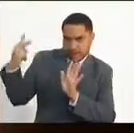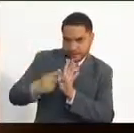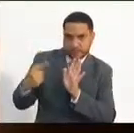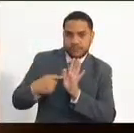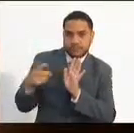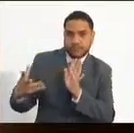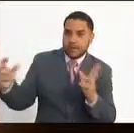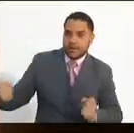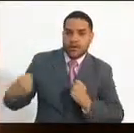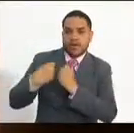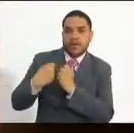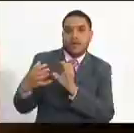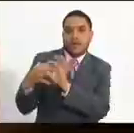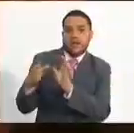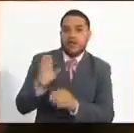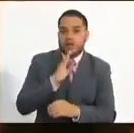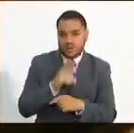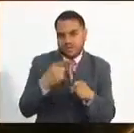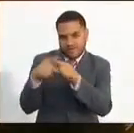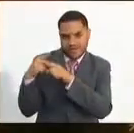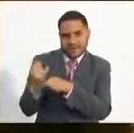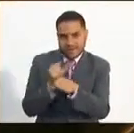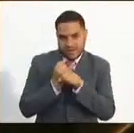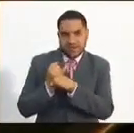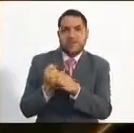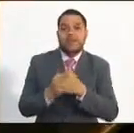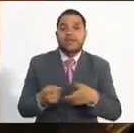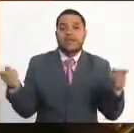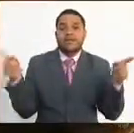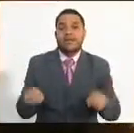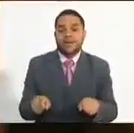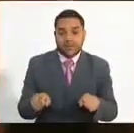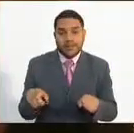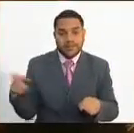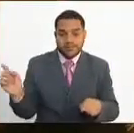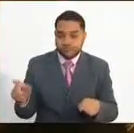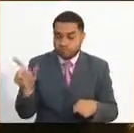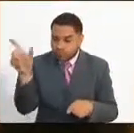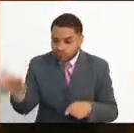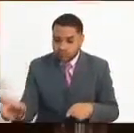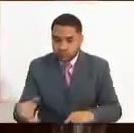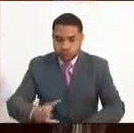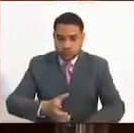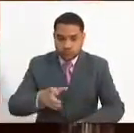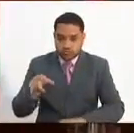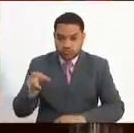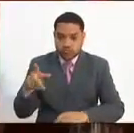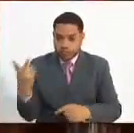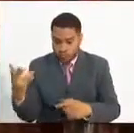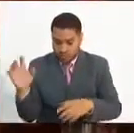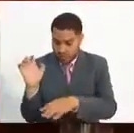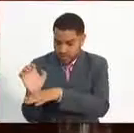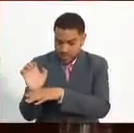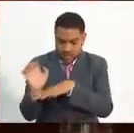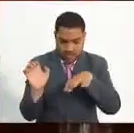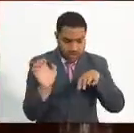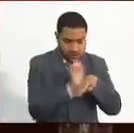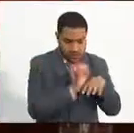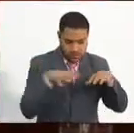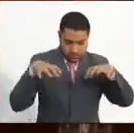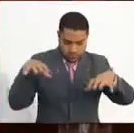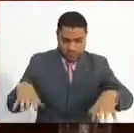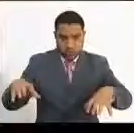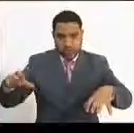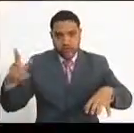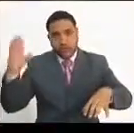alianza busca la vinculación entre las dos instituciones, pero a su vez utilizar al máximo la capacidad instaladas de las dos entidades para brindar las